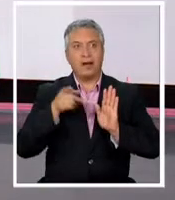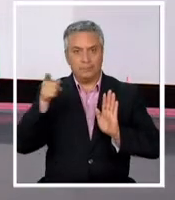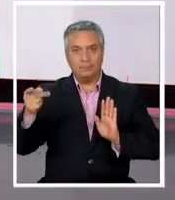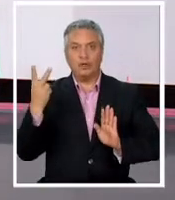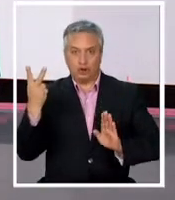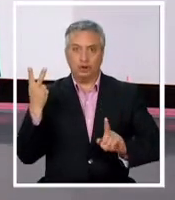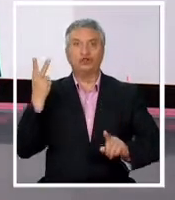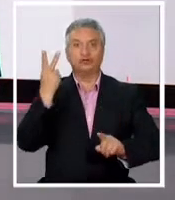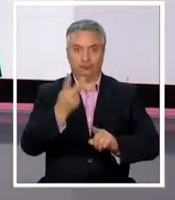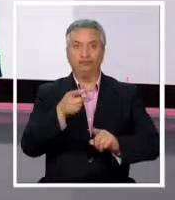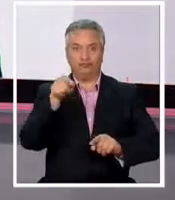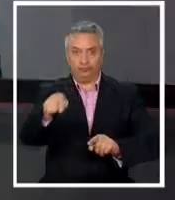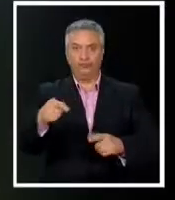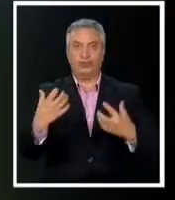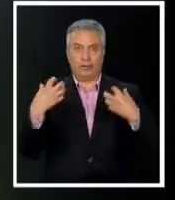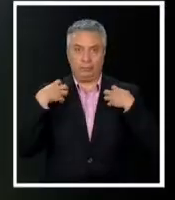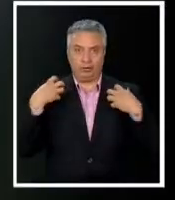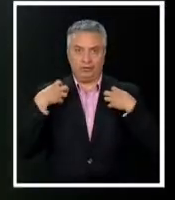hechos.